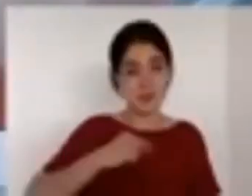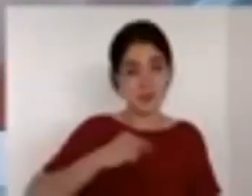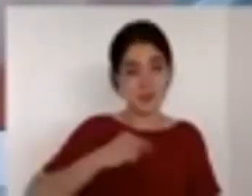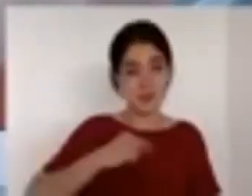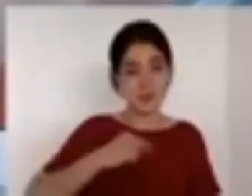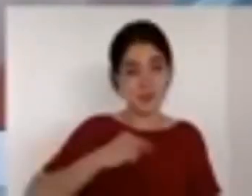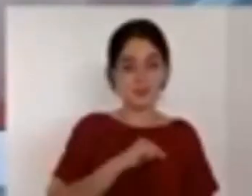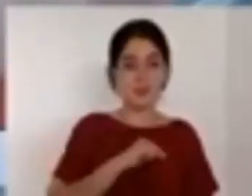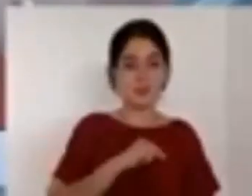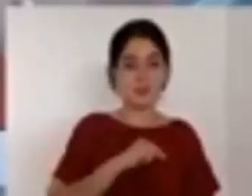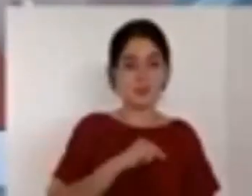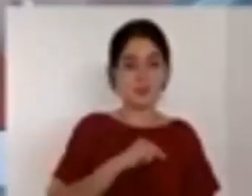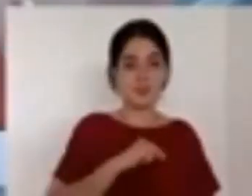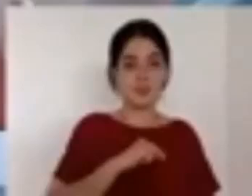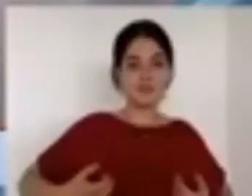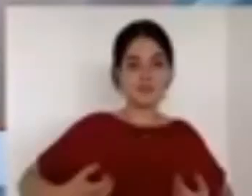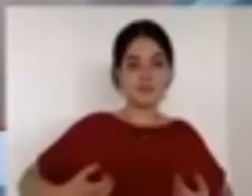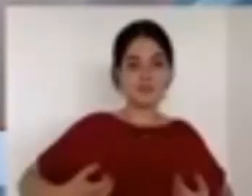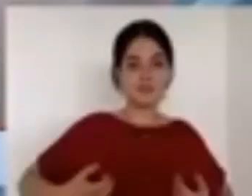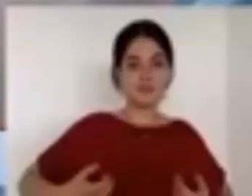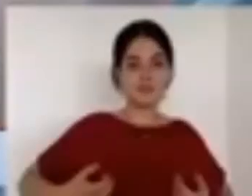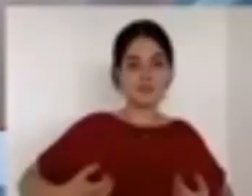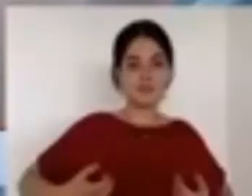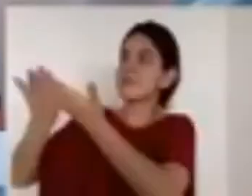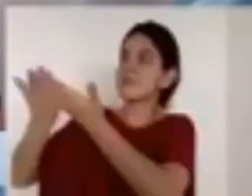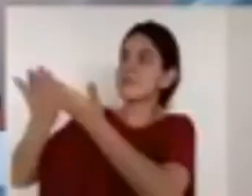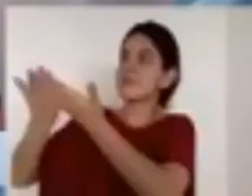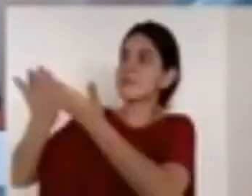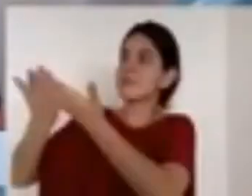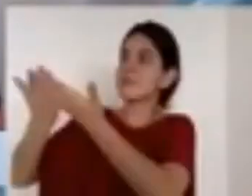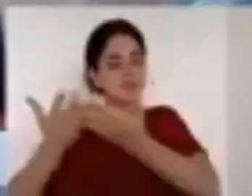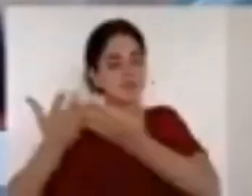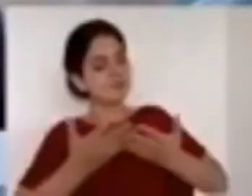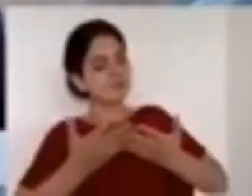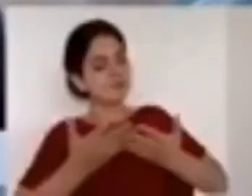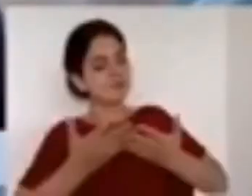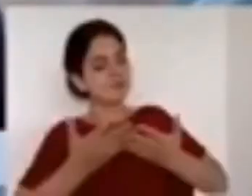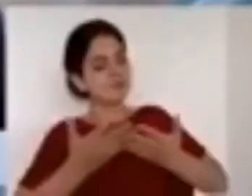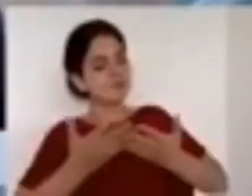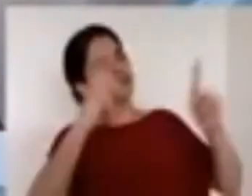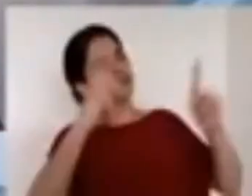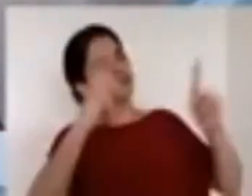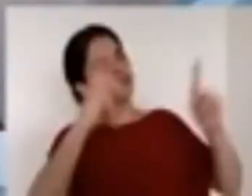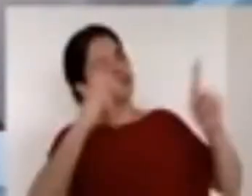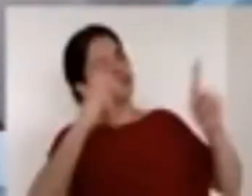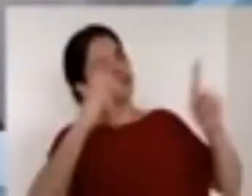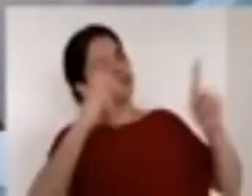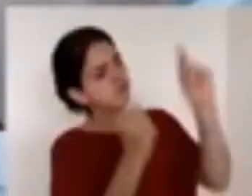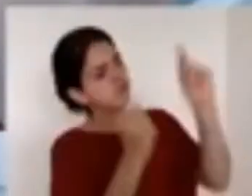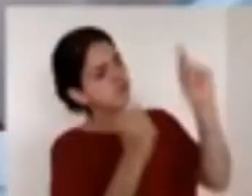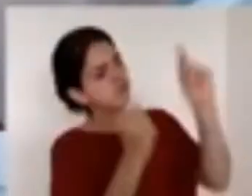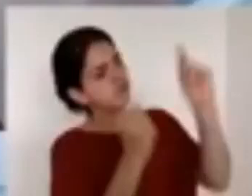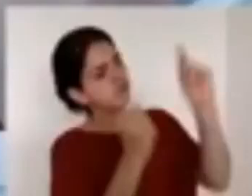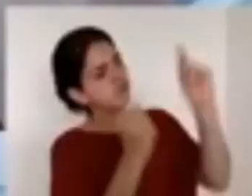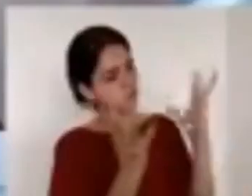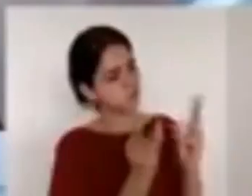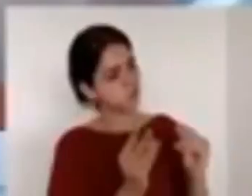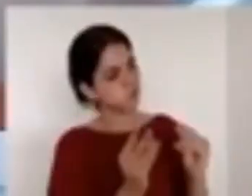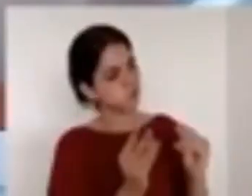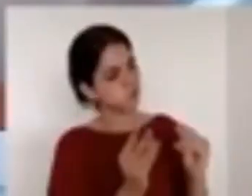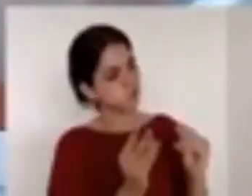gran escultor cuando le preguntaron por el mármol que le trajeron los ayudantes y le preguntaron